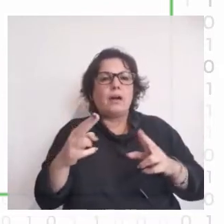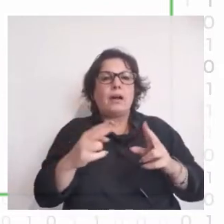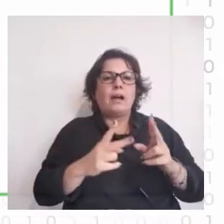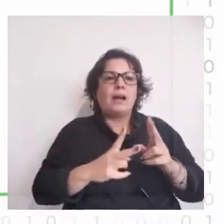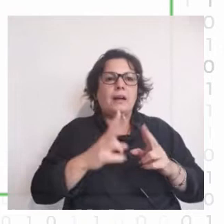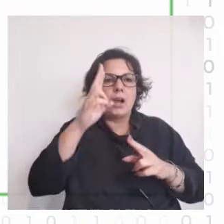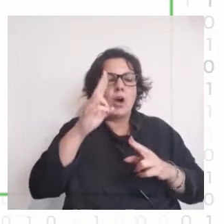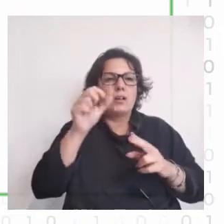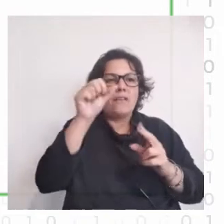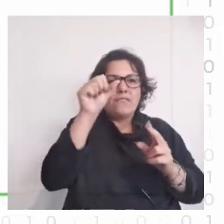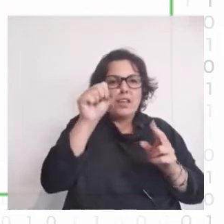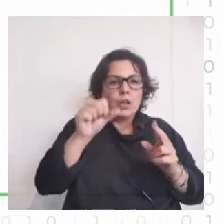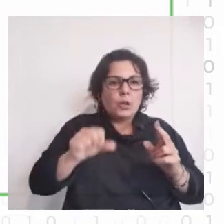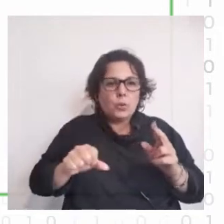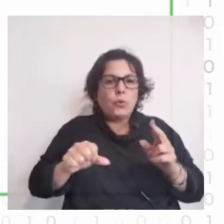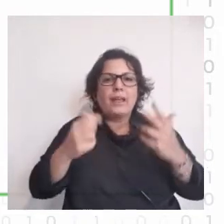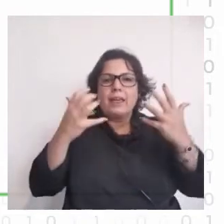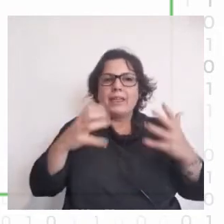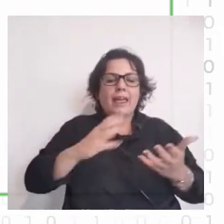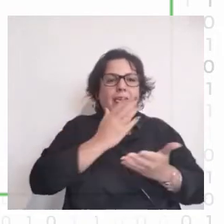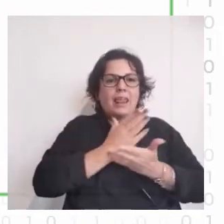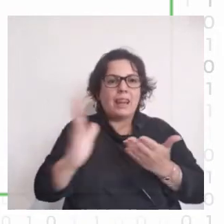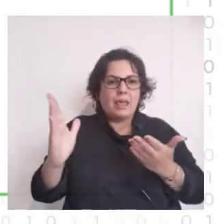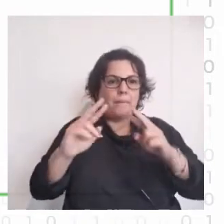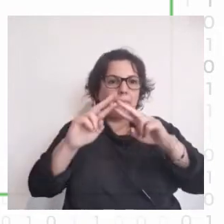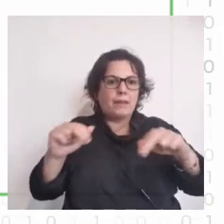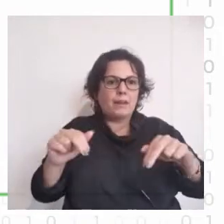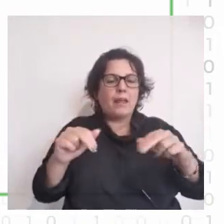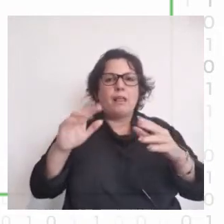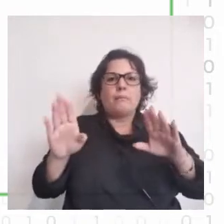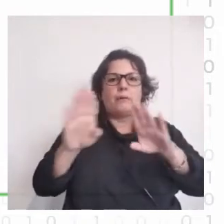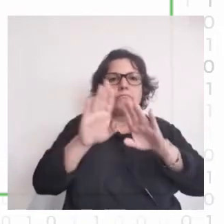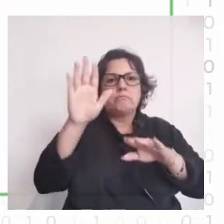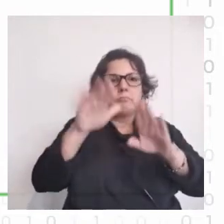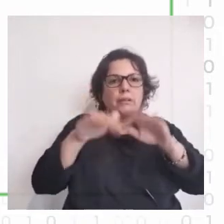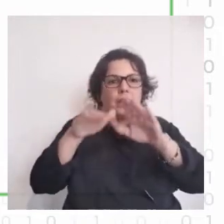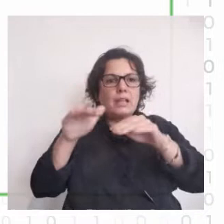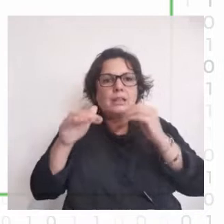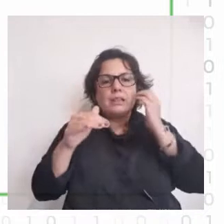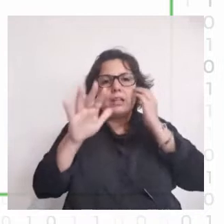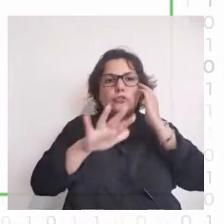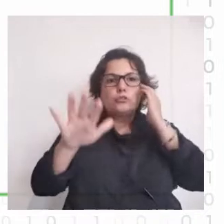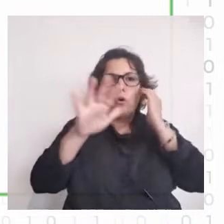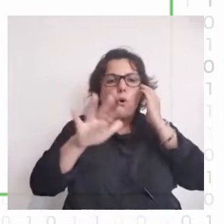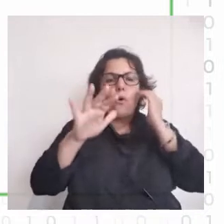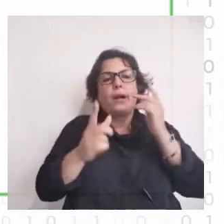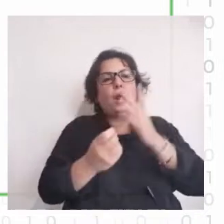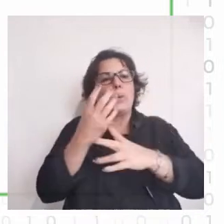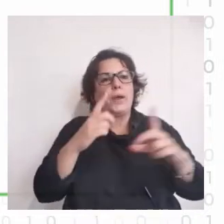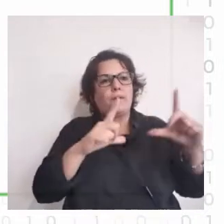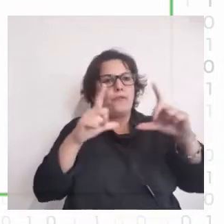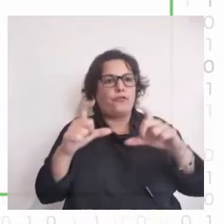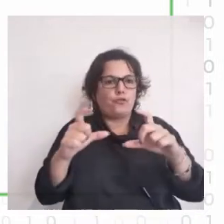la parte que se quería eliminar y luego se rellenaba, se pintaba esta zona y se tomaba una nueva fotografía de